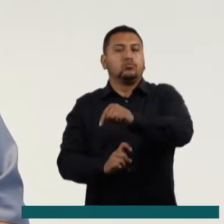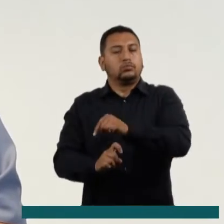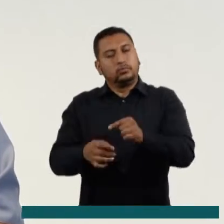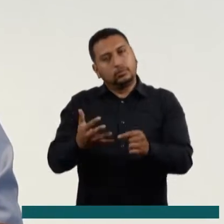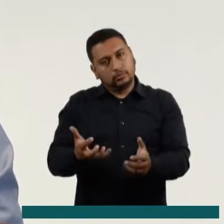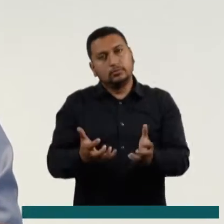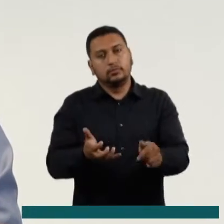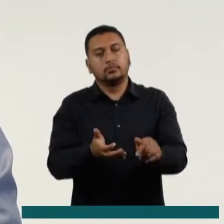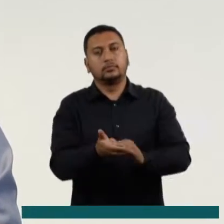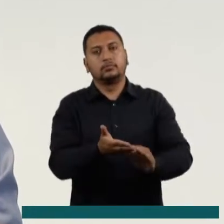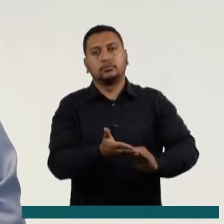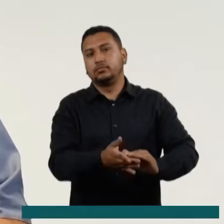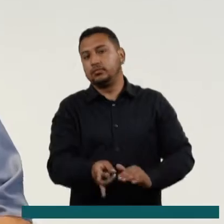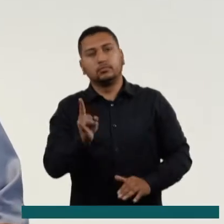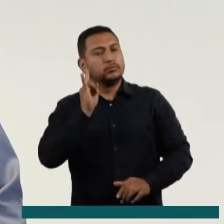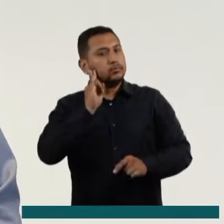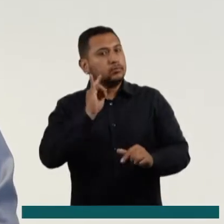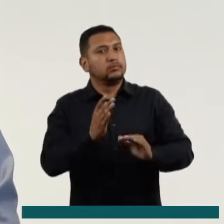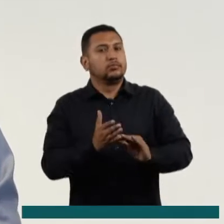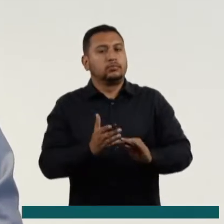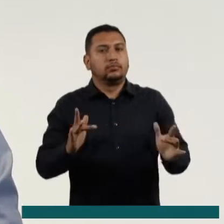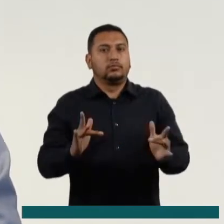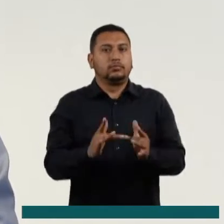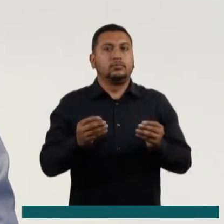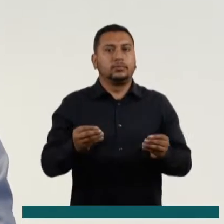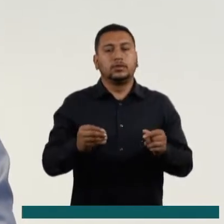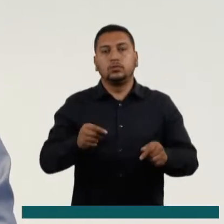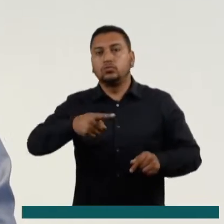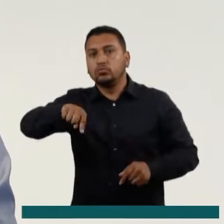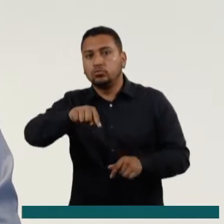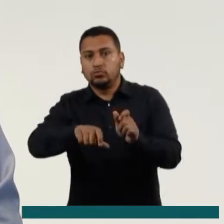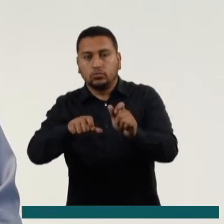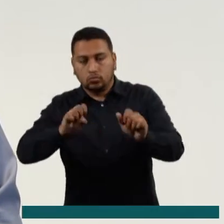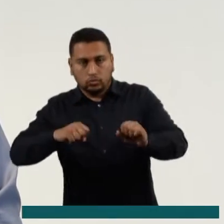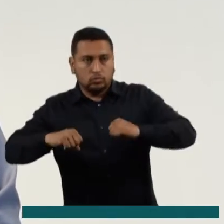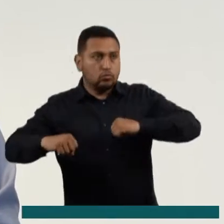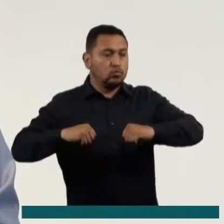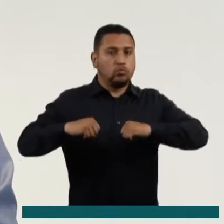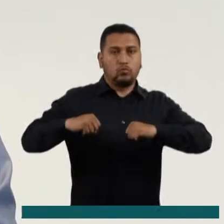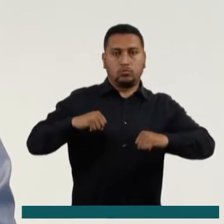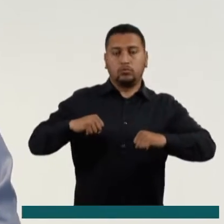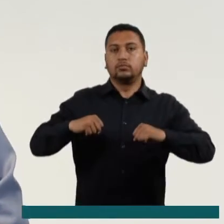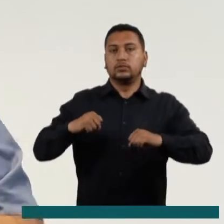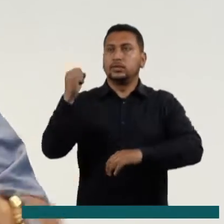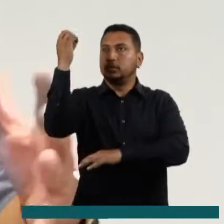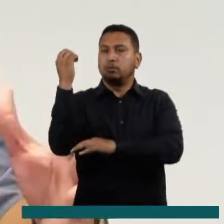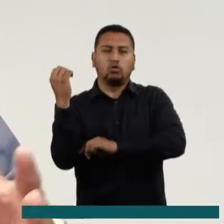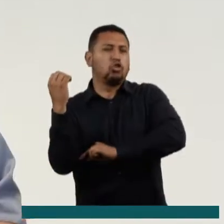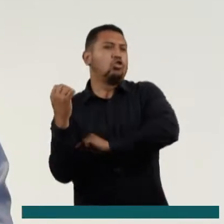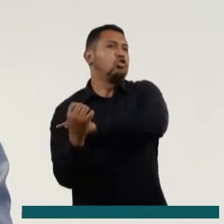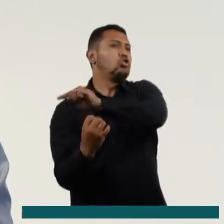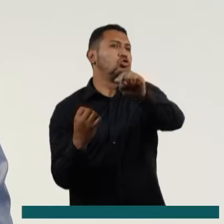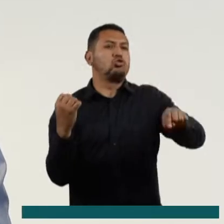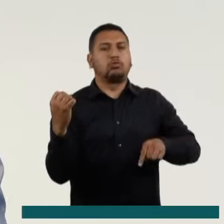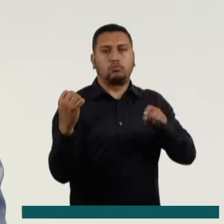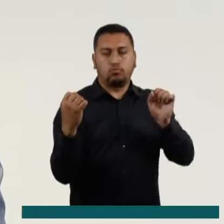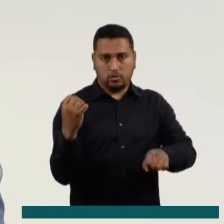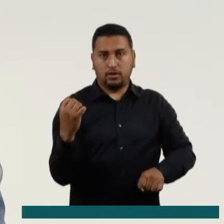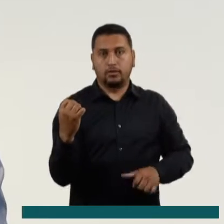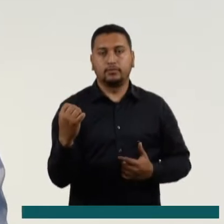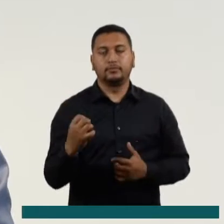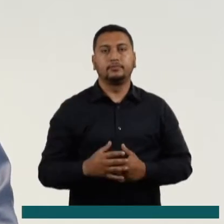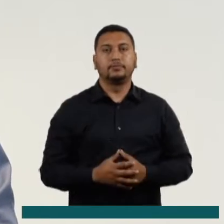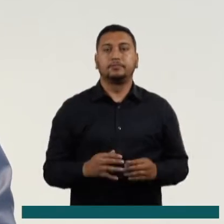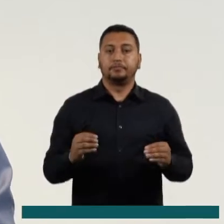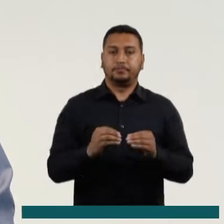mecanismo sonoro para así mismo garantizar la movilidad, en el caso de estas personas, en todos los semáforos de la ciudad de Neiva.